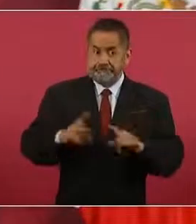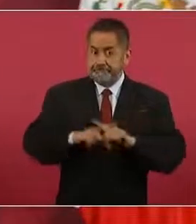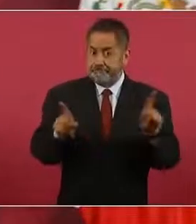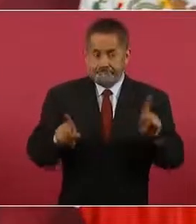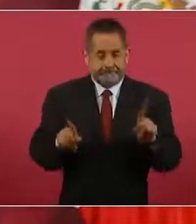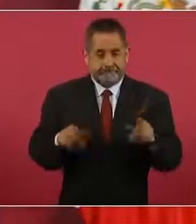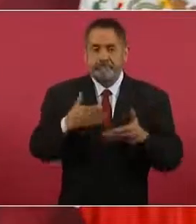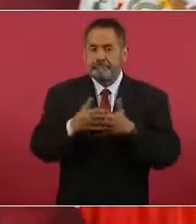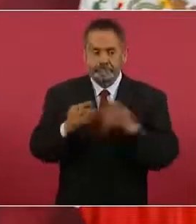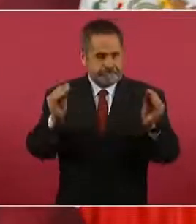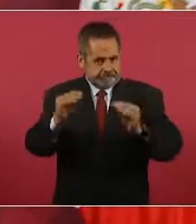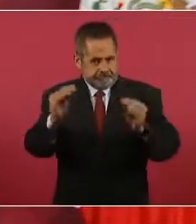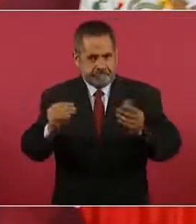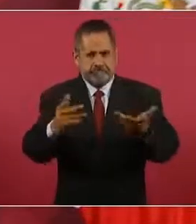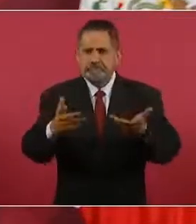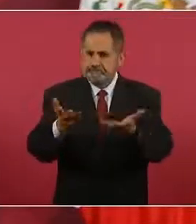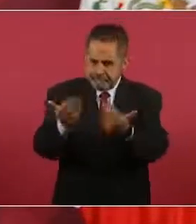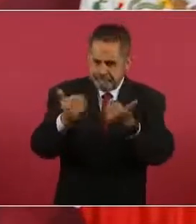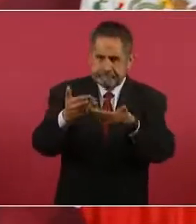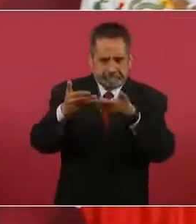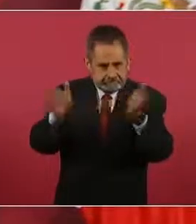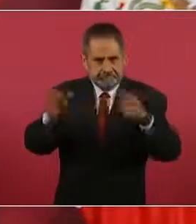se procura el debate.